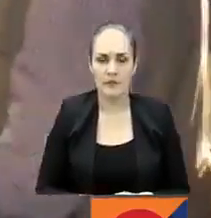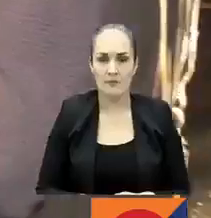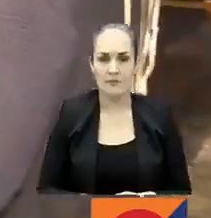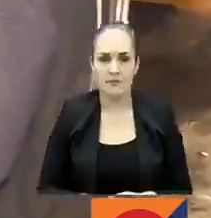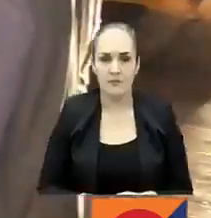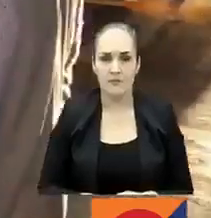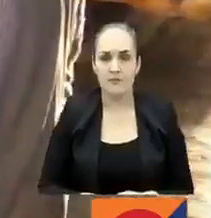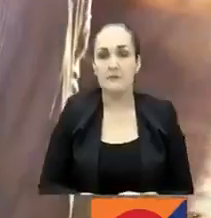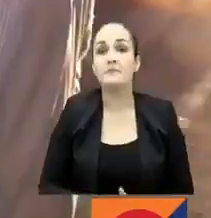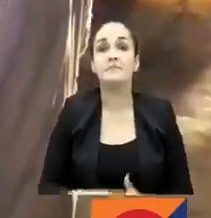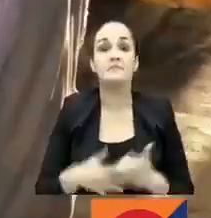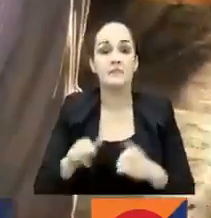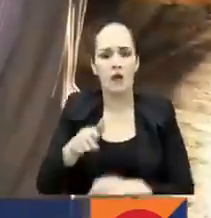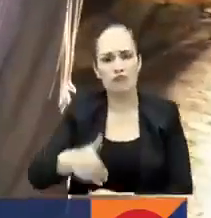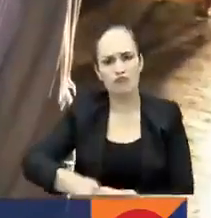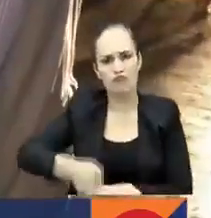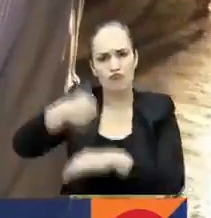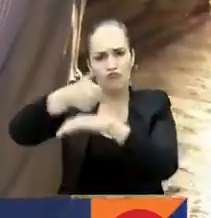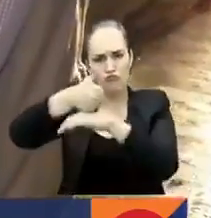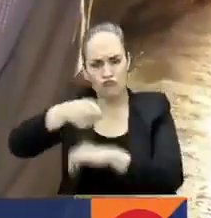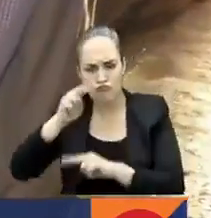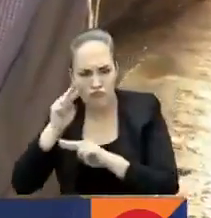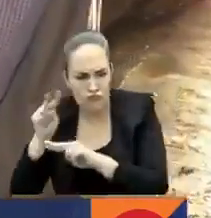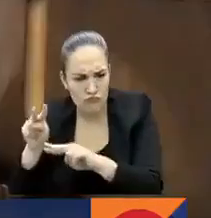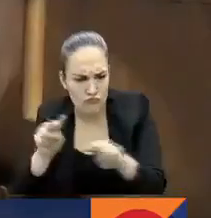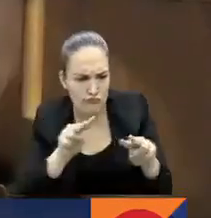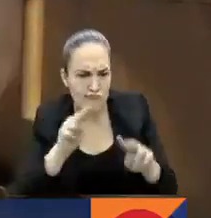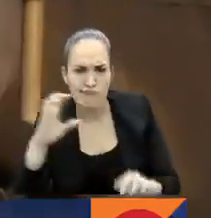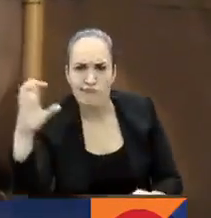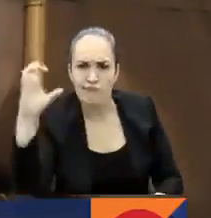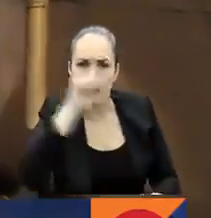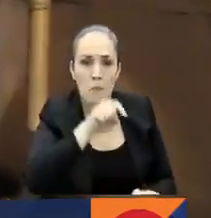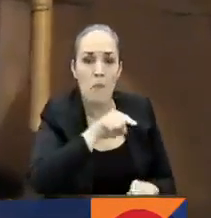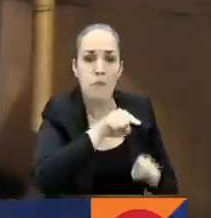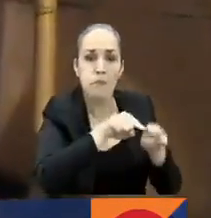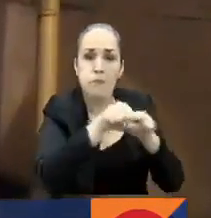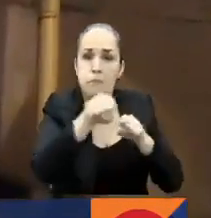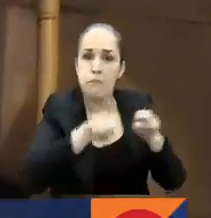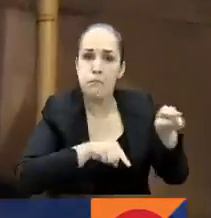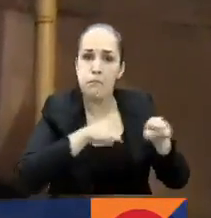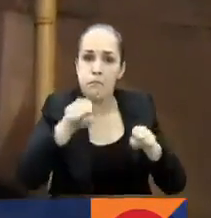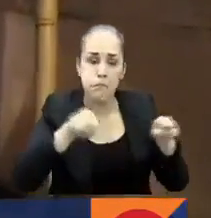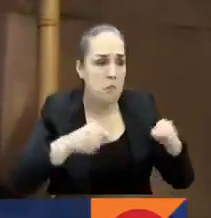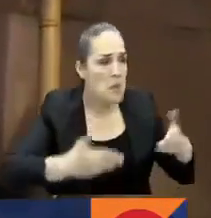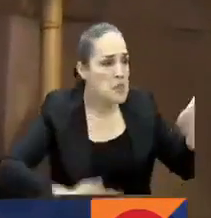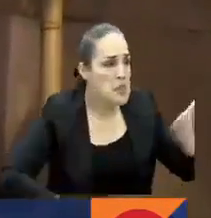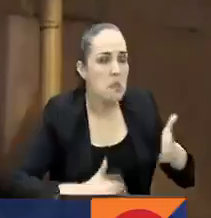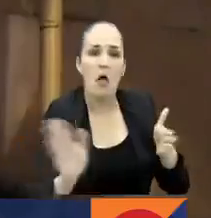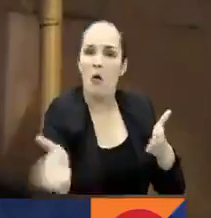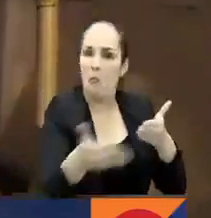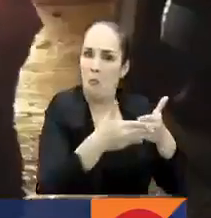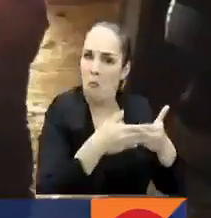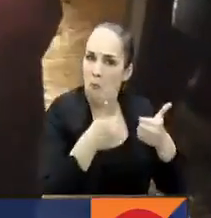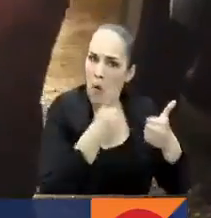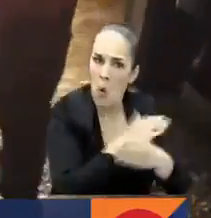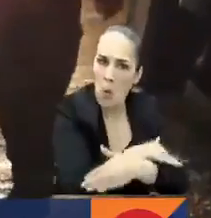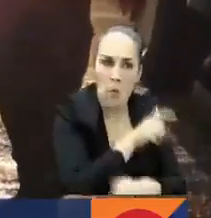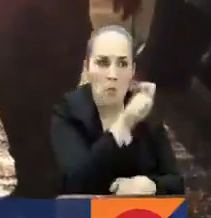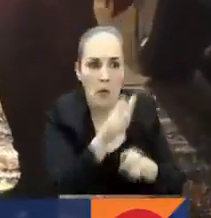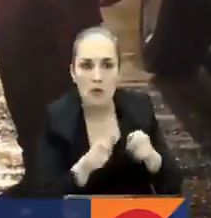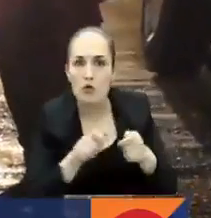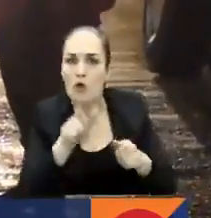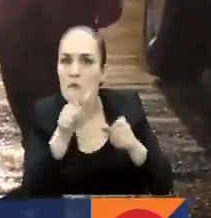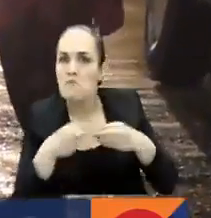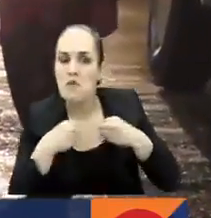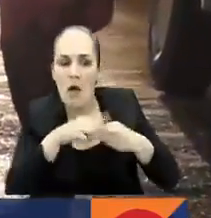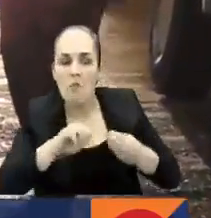operativas que realizaron las autoridades de Cali encontraron que tanto establecimientos comerciales y comunidad cumplieron con las medidas de toque de queda y pico